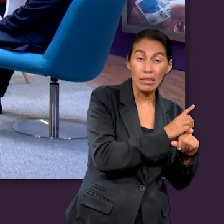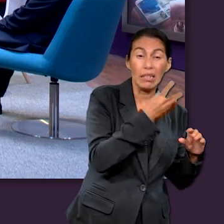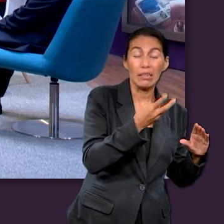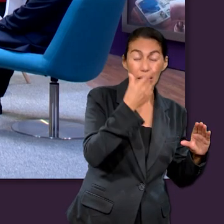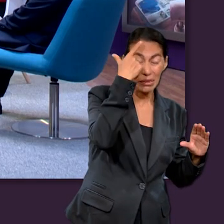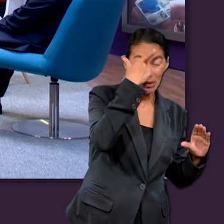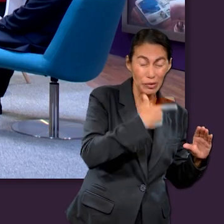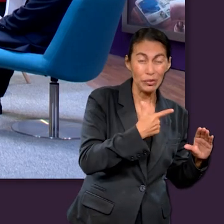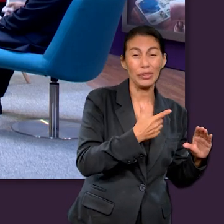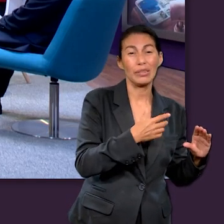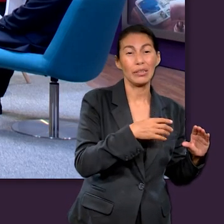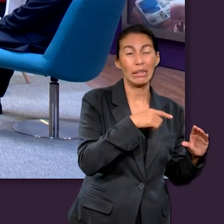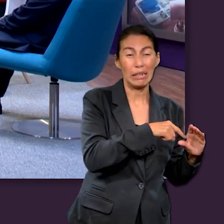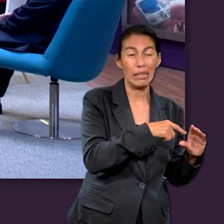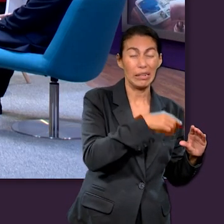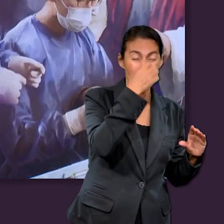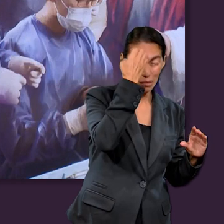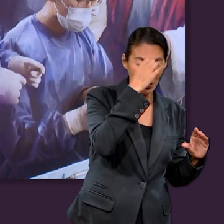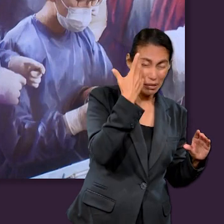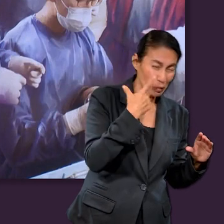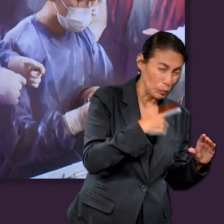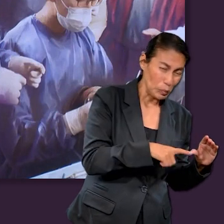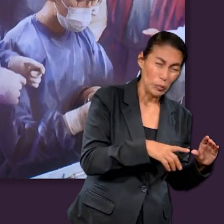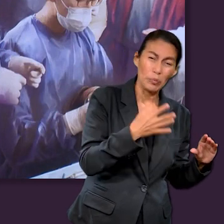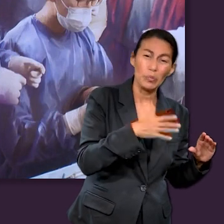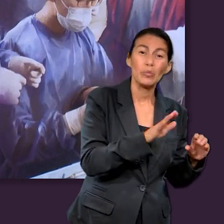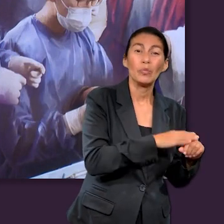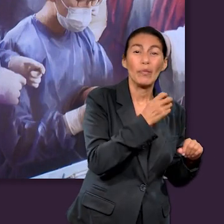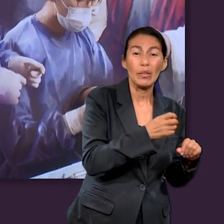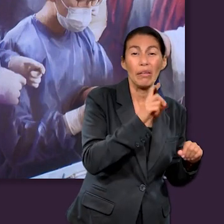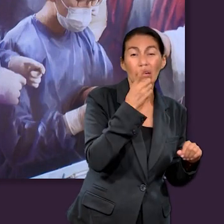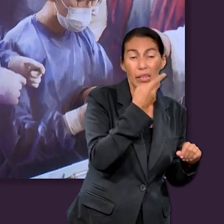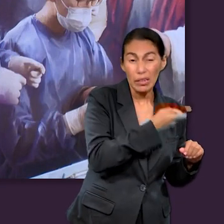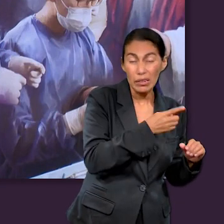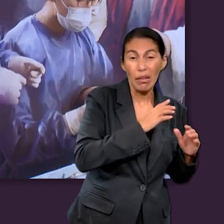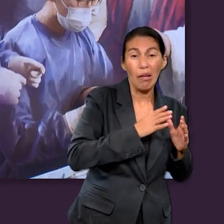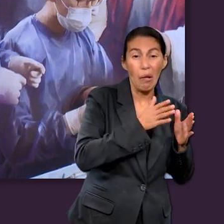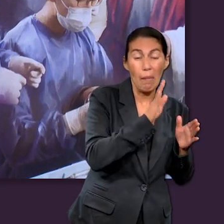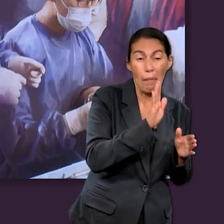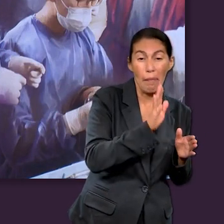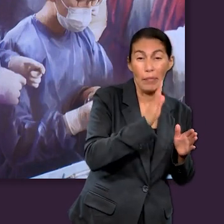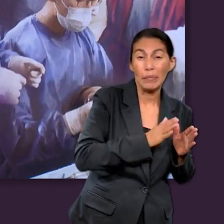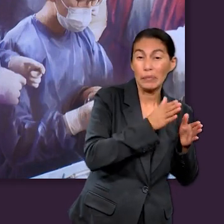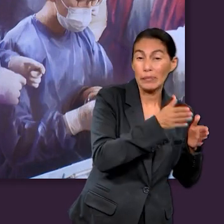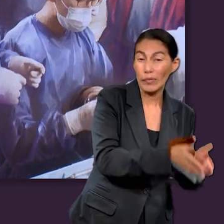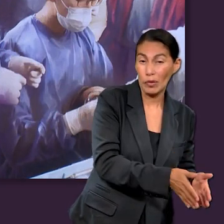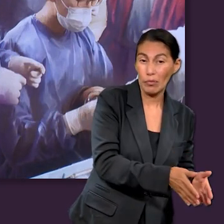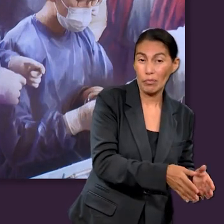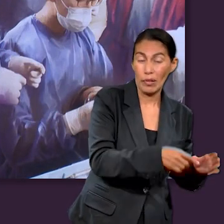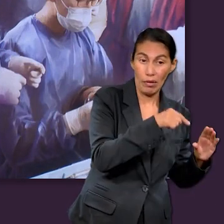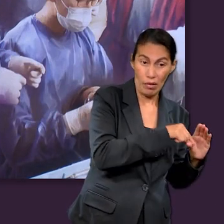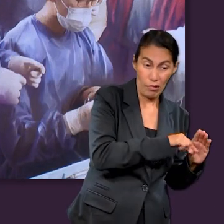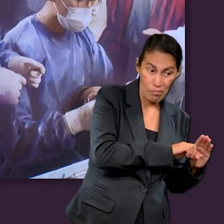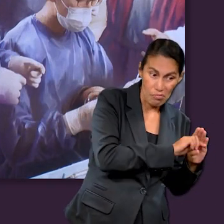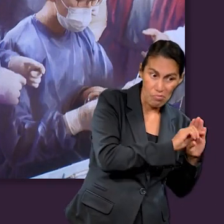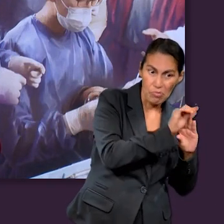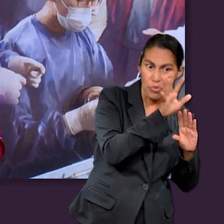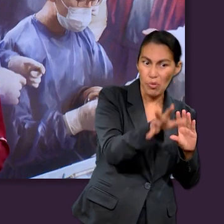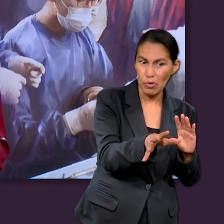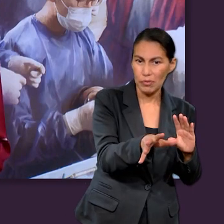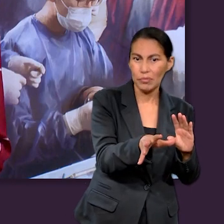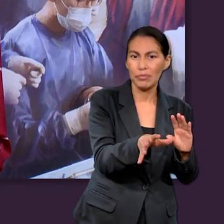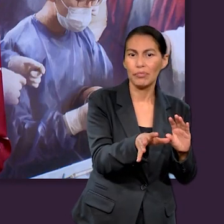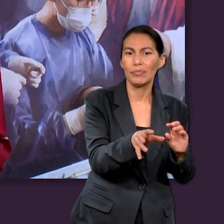pez tres días. Por eso definió esa experiencia como una tumba. Y después de tres días y de